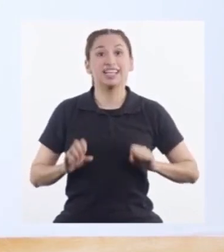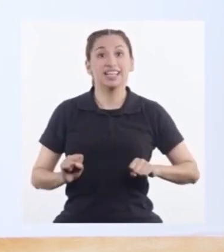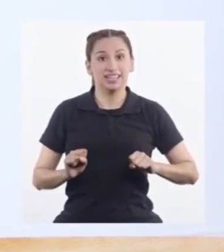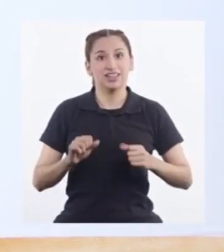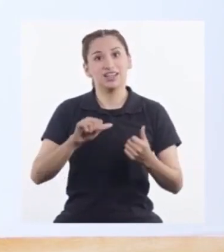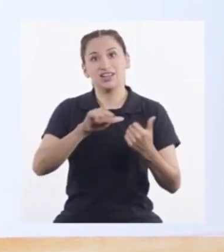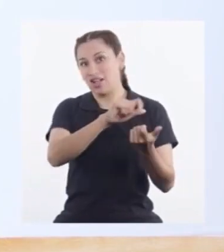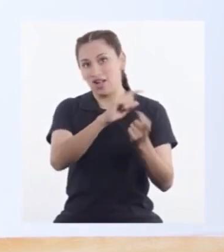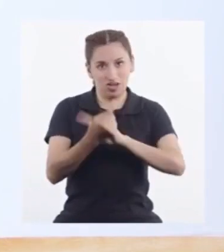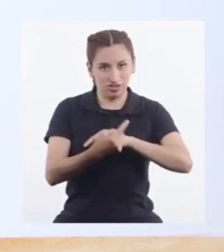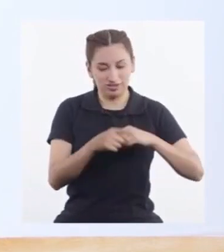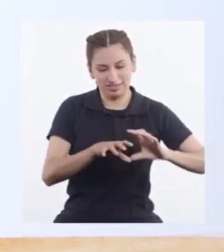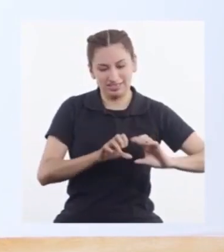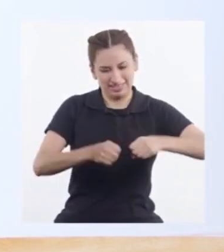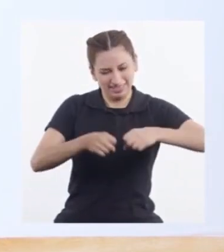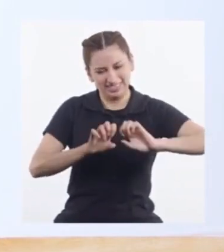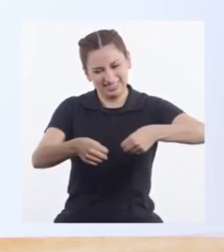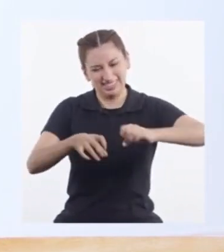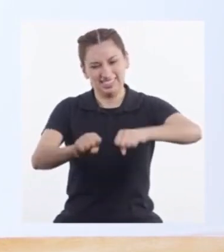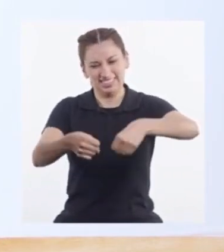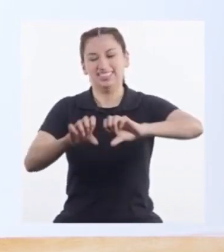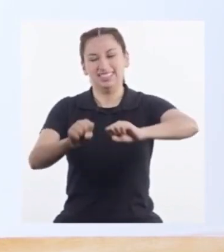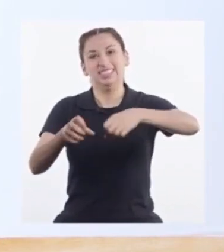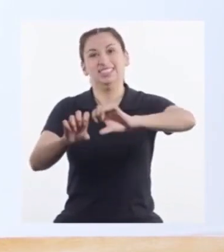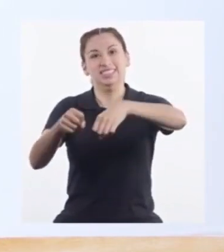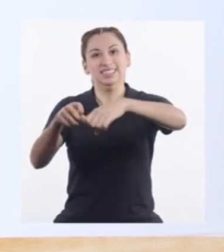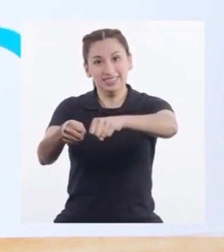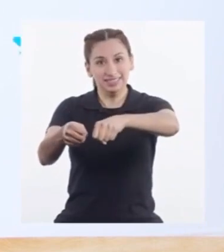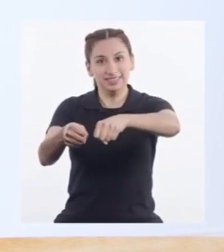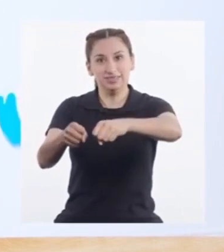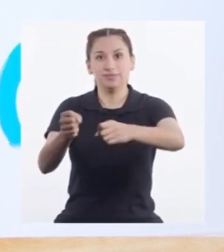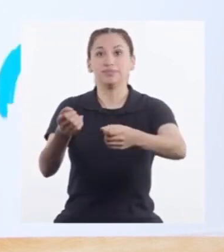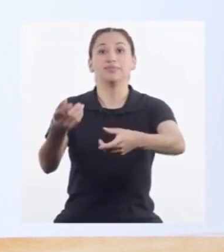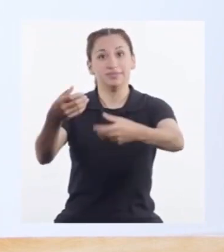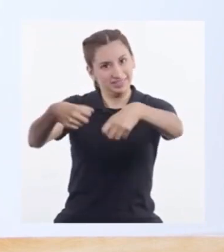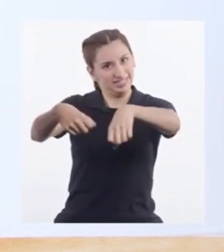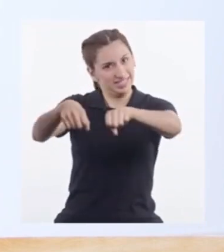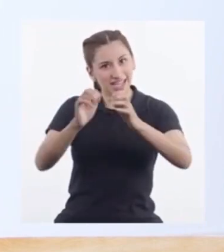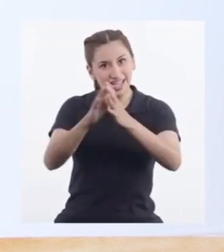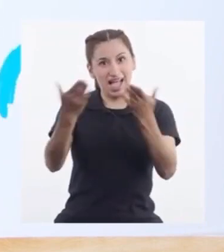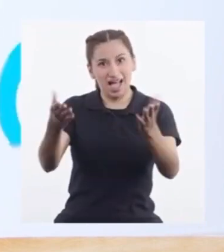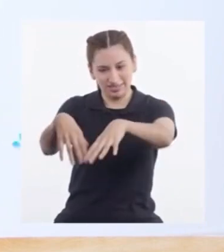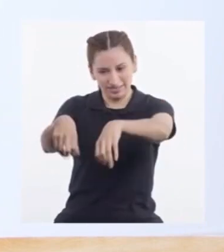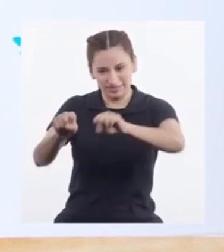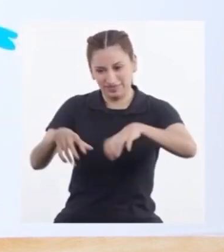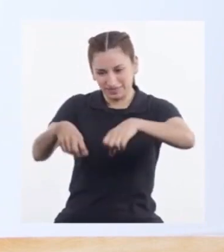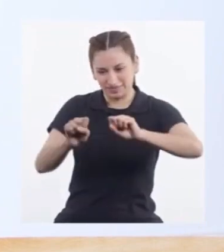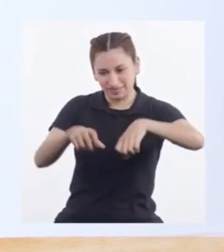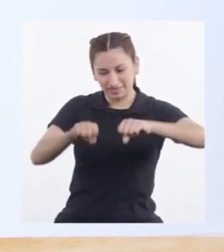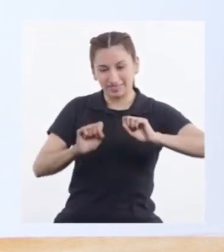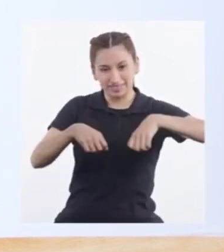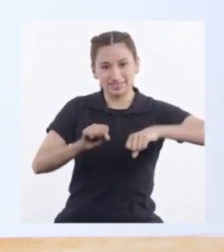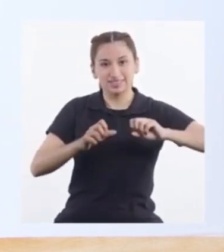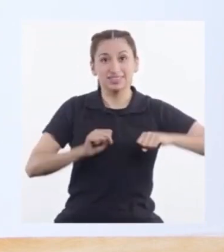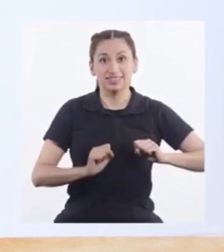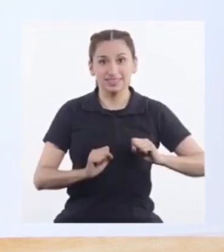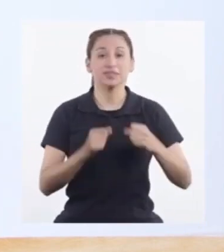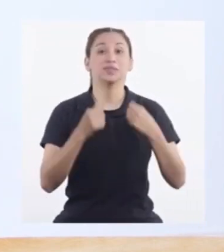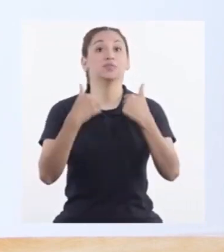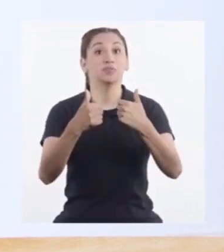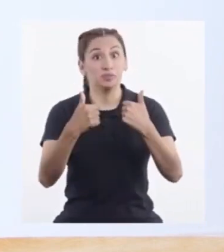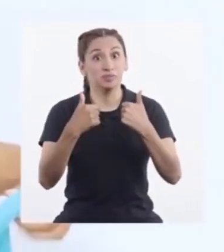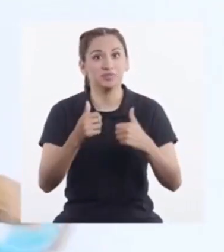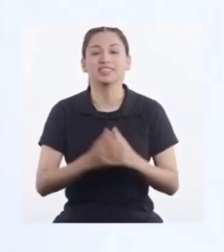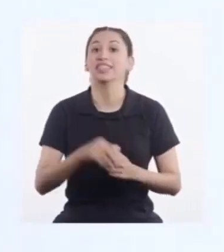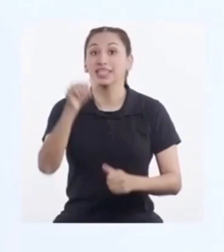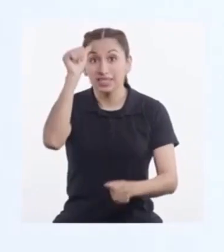Rápido En otro lado Y Enrollo Enrollo Enrollo Enrollo Enrollo Y desenrollo Muy